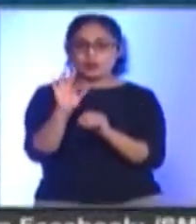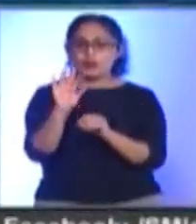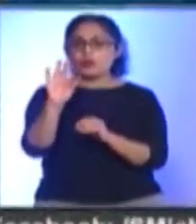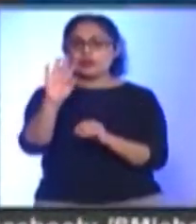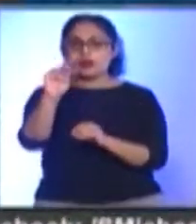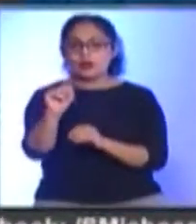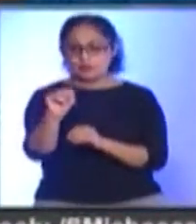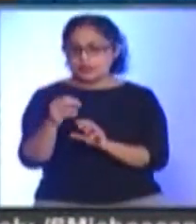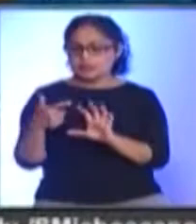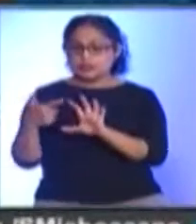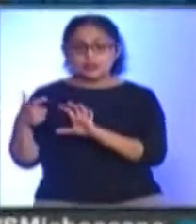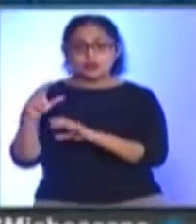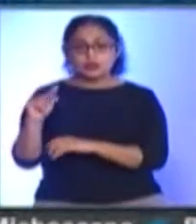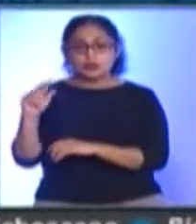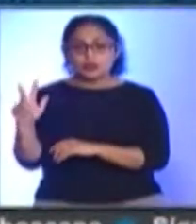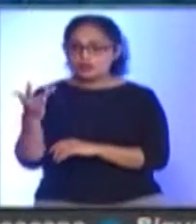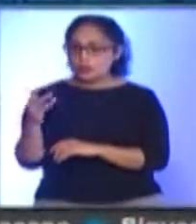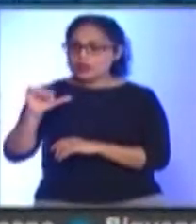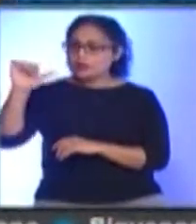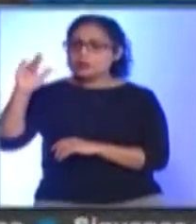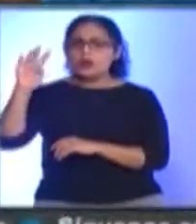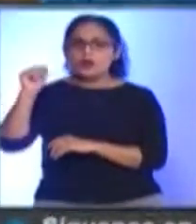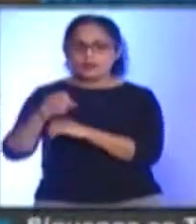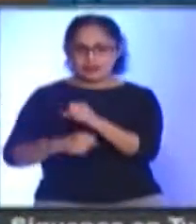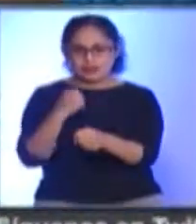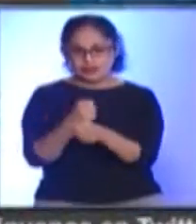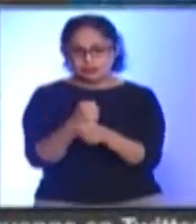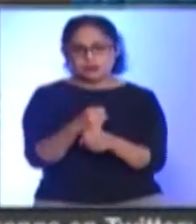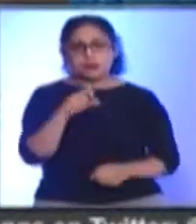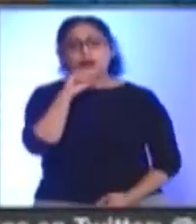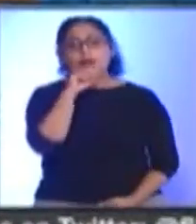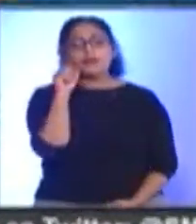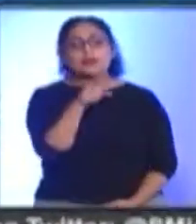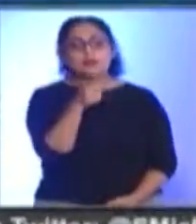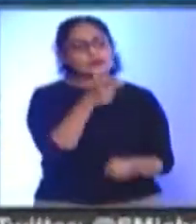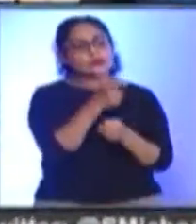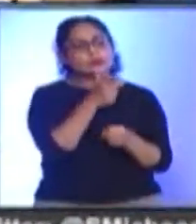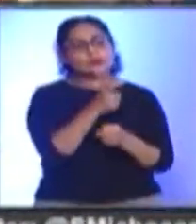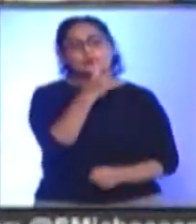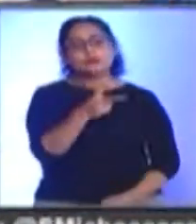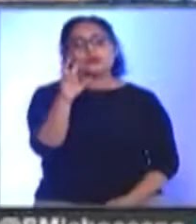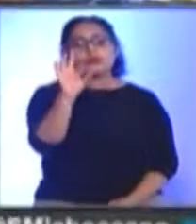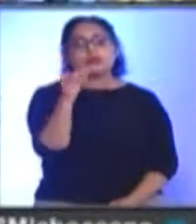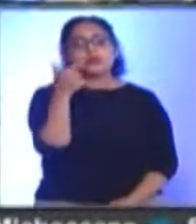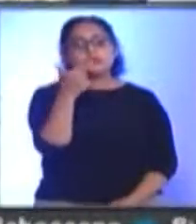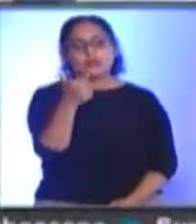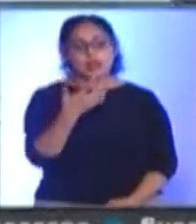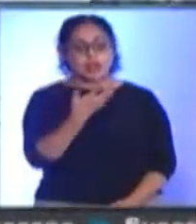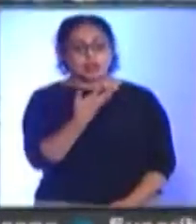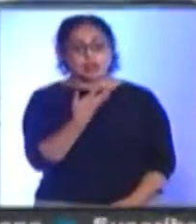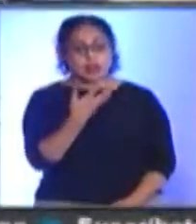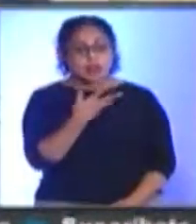Y setecientos ochenta y ocho de cincuenta a cincuenta y nueve años Asimismo se han detectado Doscientos cuarenta y siete casos de eventos